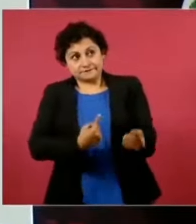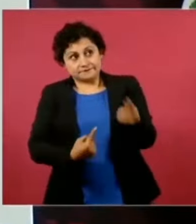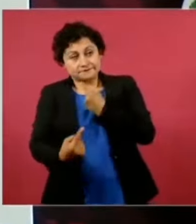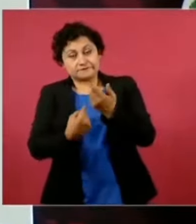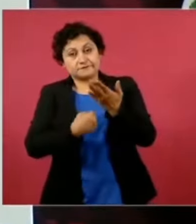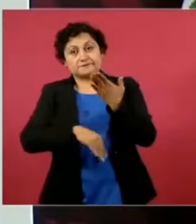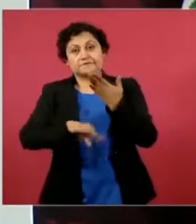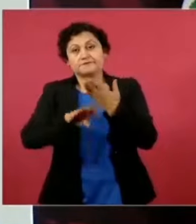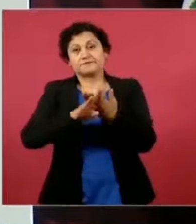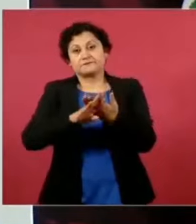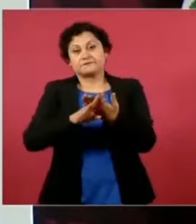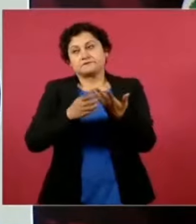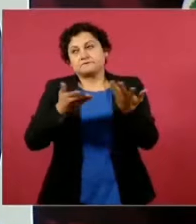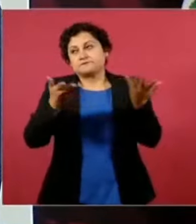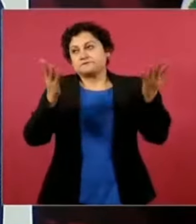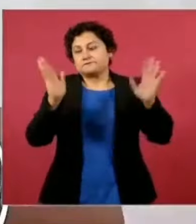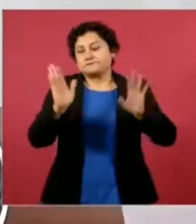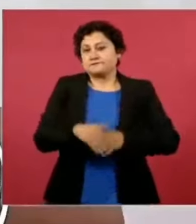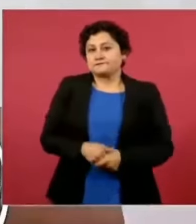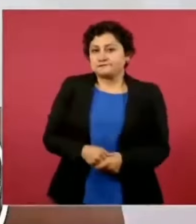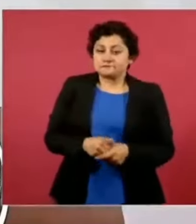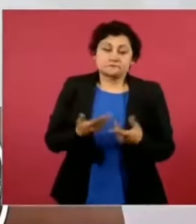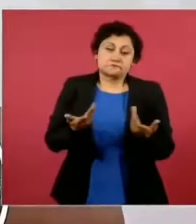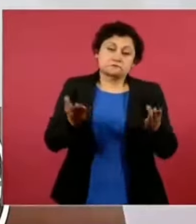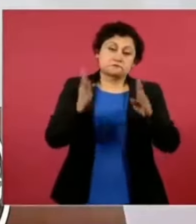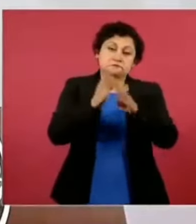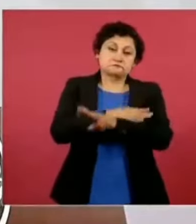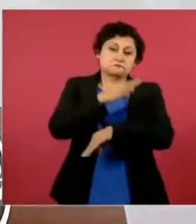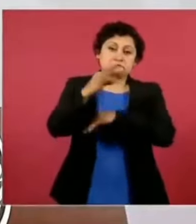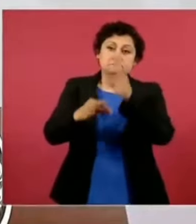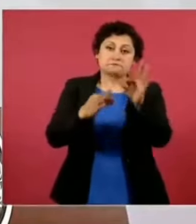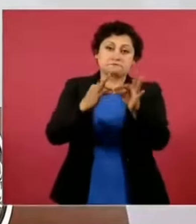se dio y desde entonces ya no nos volvimos a ver.